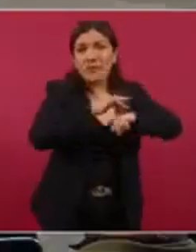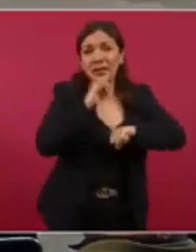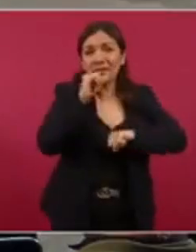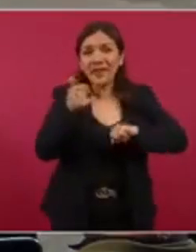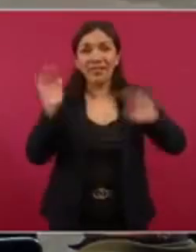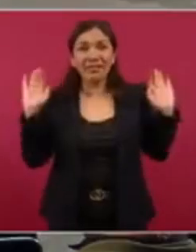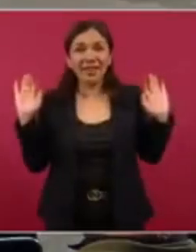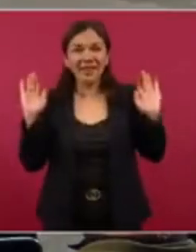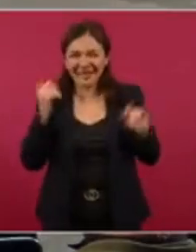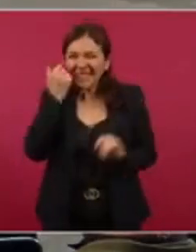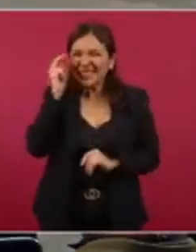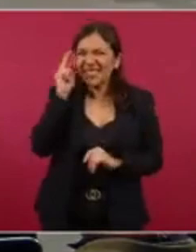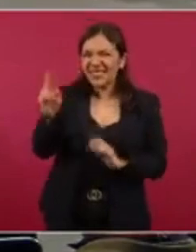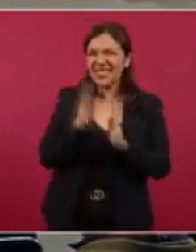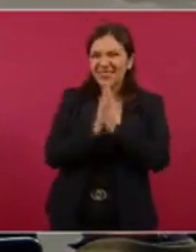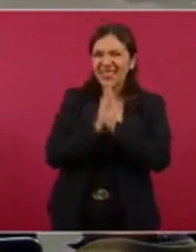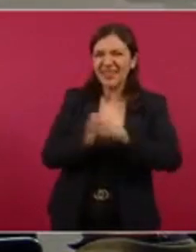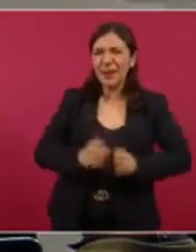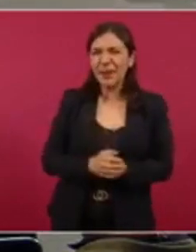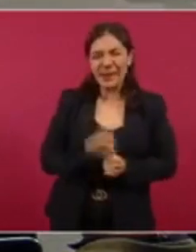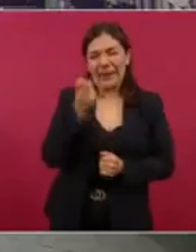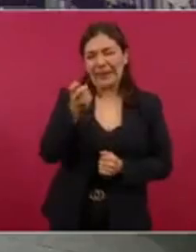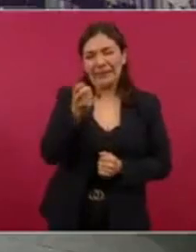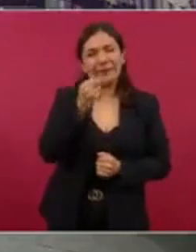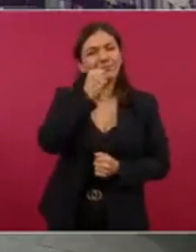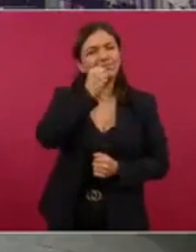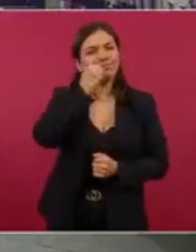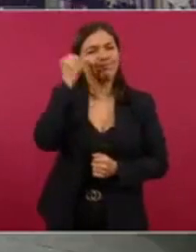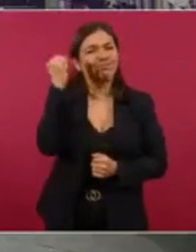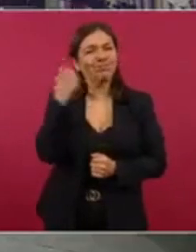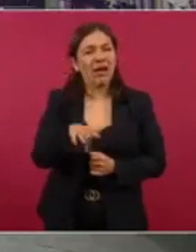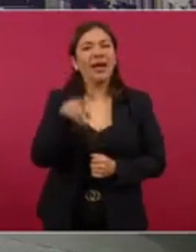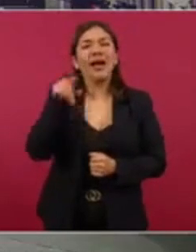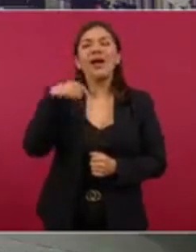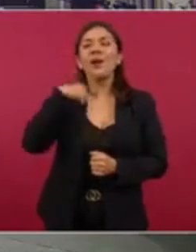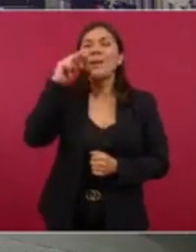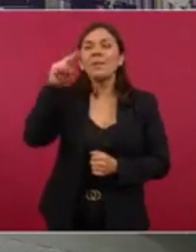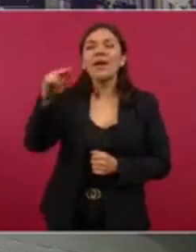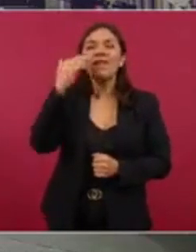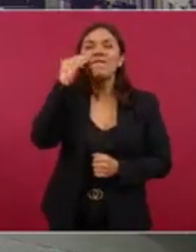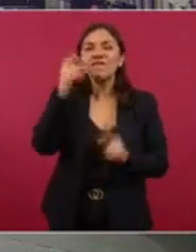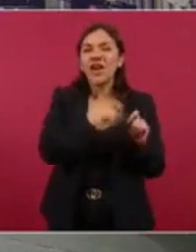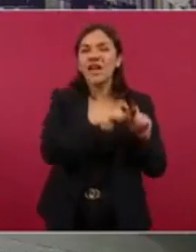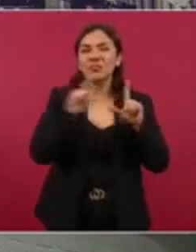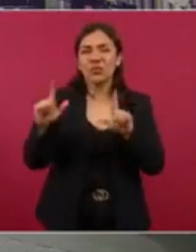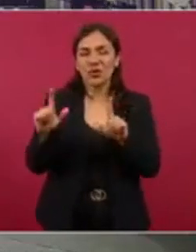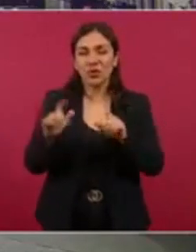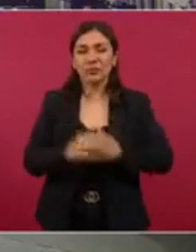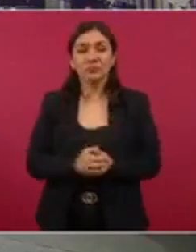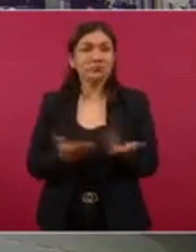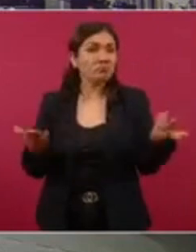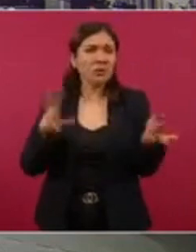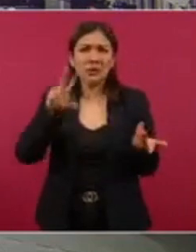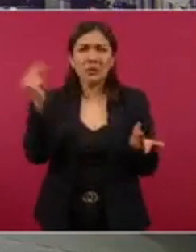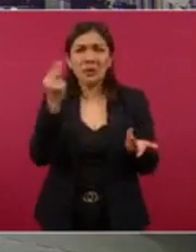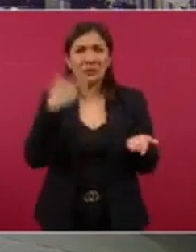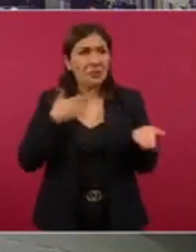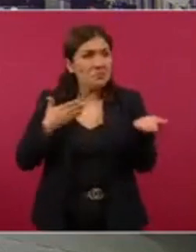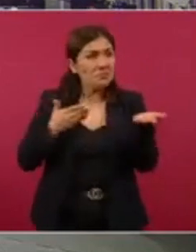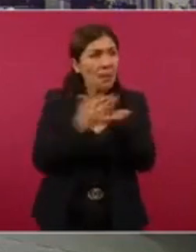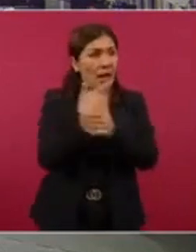A ver si lo consigues. Ese es un mensaje de Facebook, entonces, no meternos, o sea,